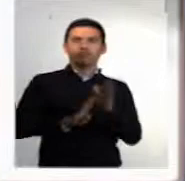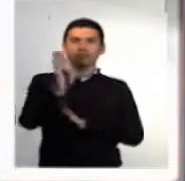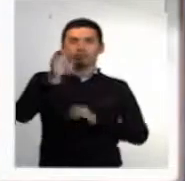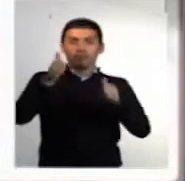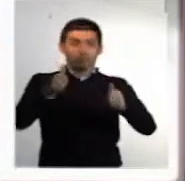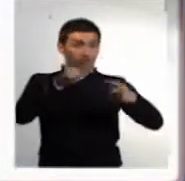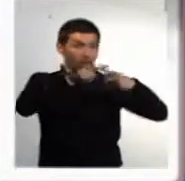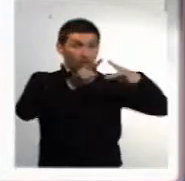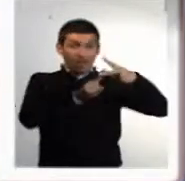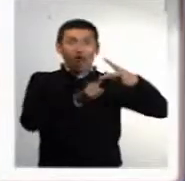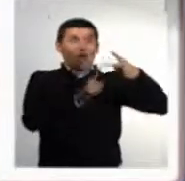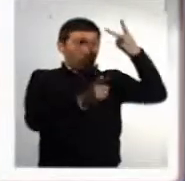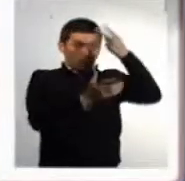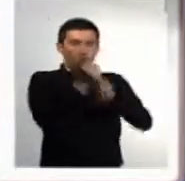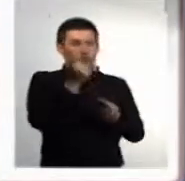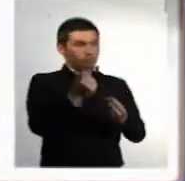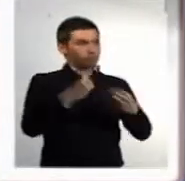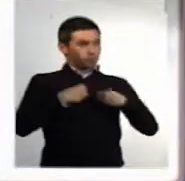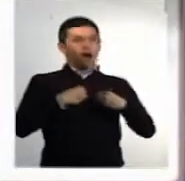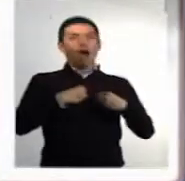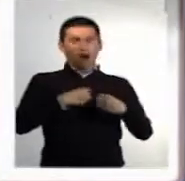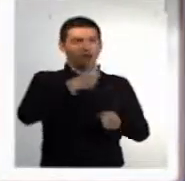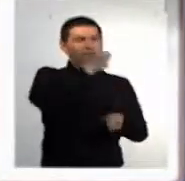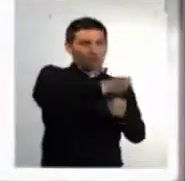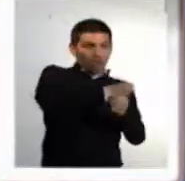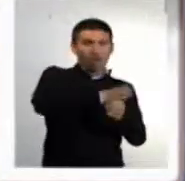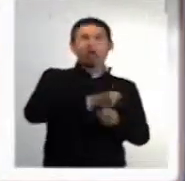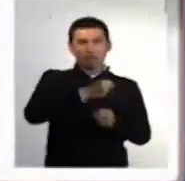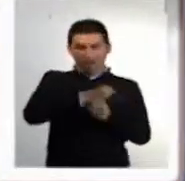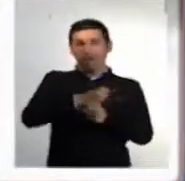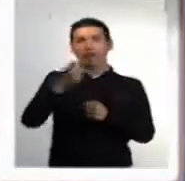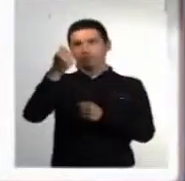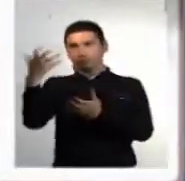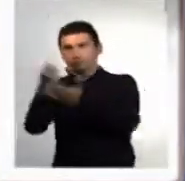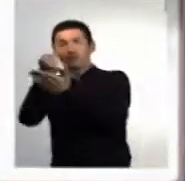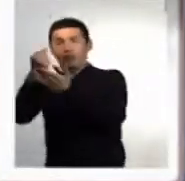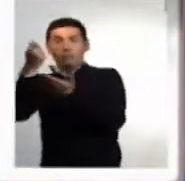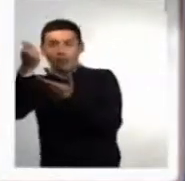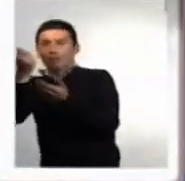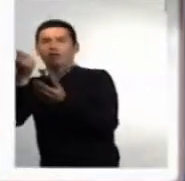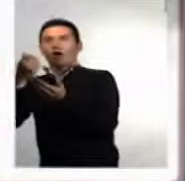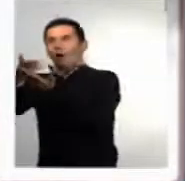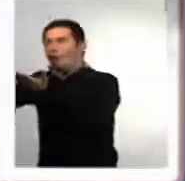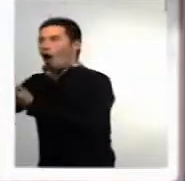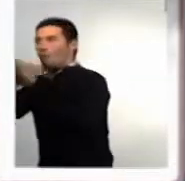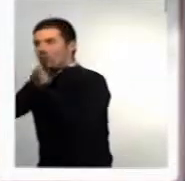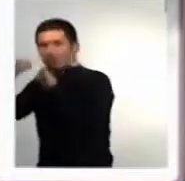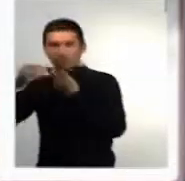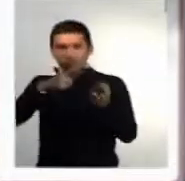Tienes salud, y tienes educación, puedes trabajar. Y si puedes trabajar, consigues dinero. Y si tienes dinero, puedes comer.